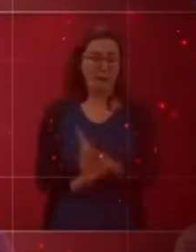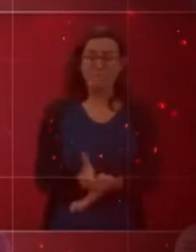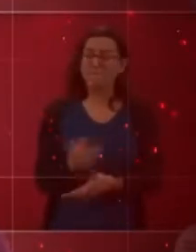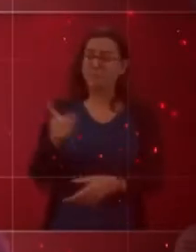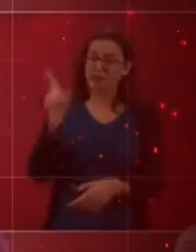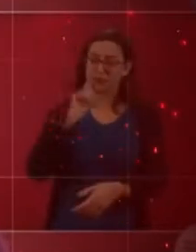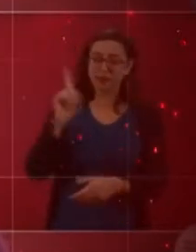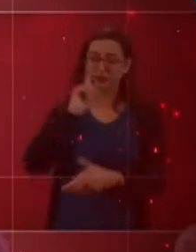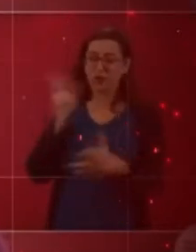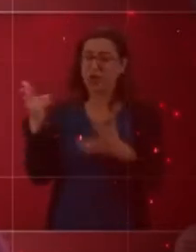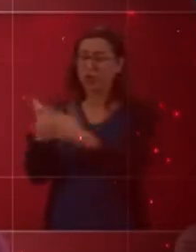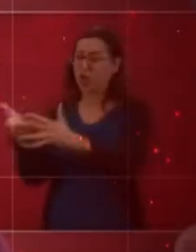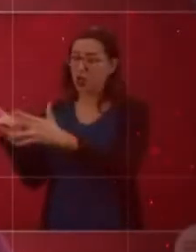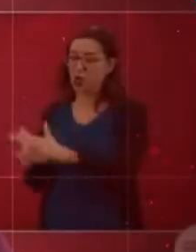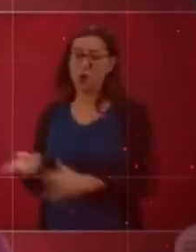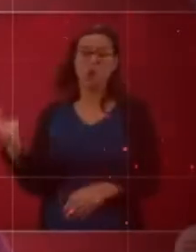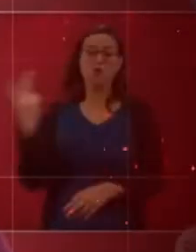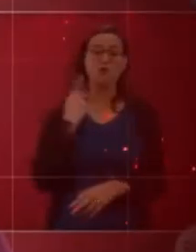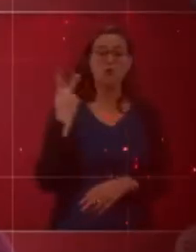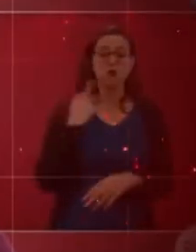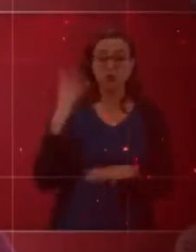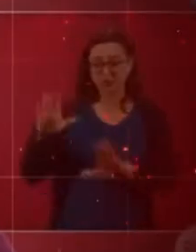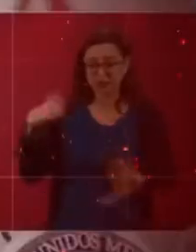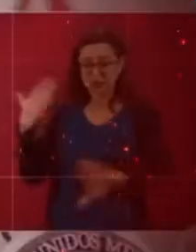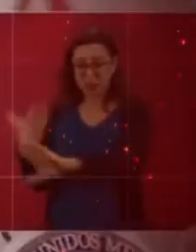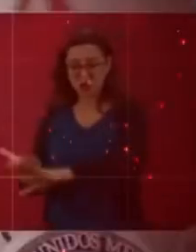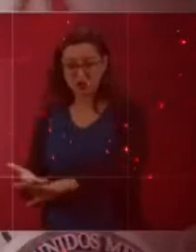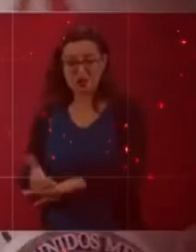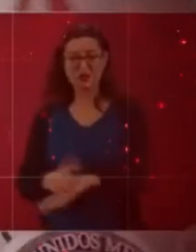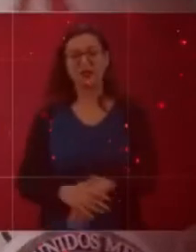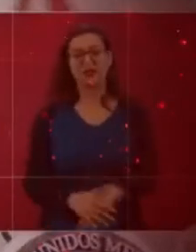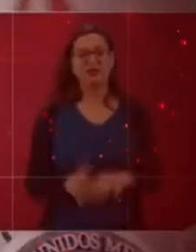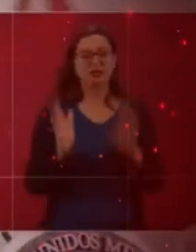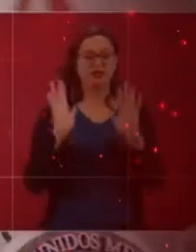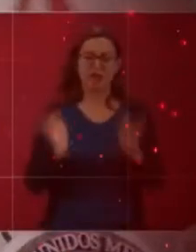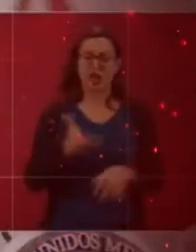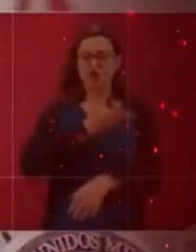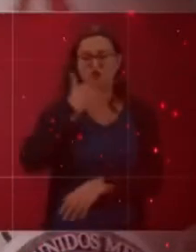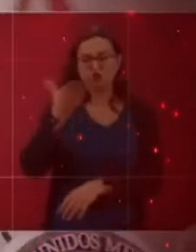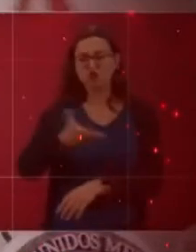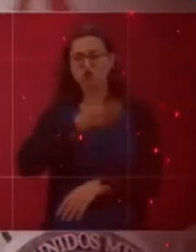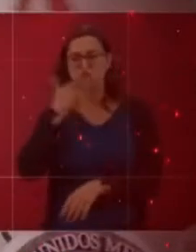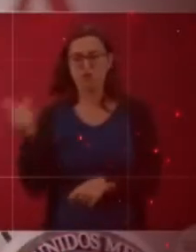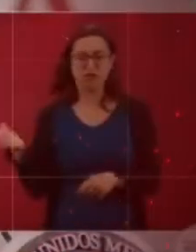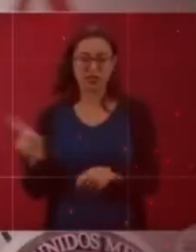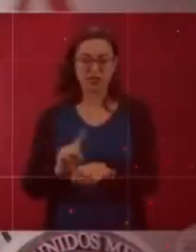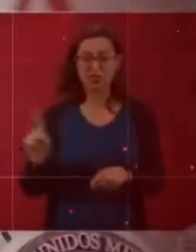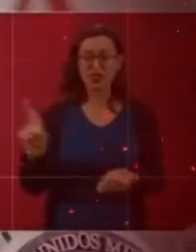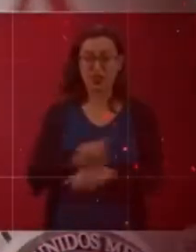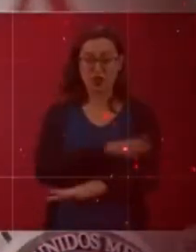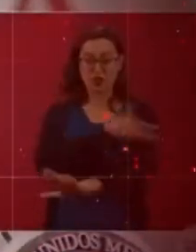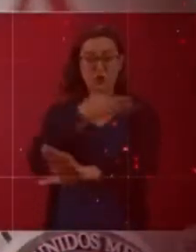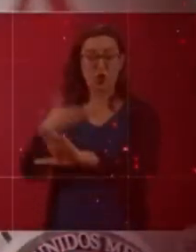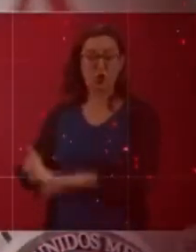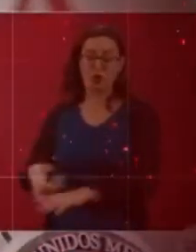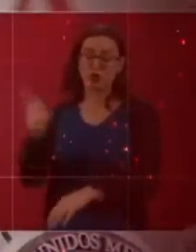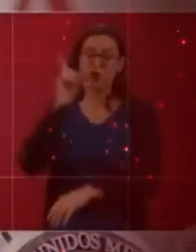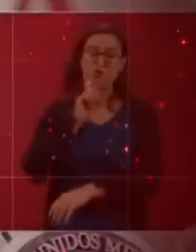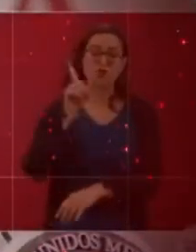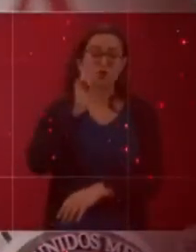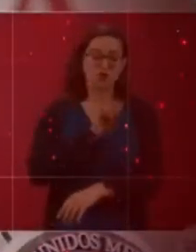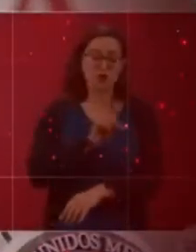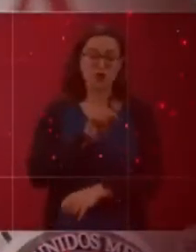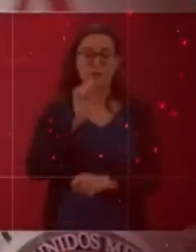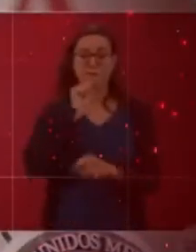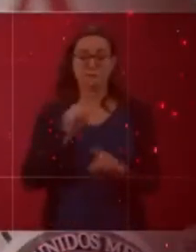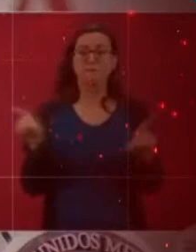violencia política contra las mujeres por razón de género, basta de las agresiones cotidianas y basta de las desapariciones y